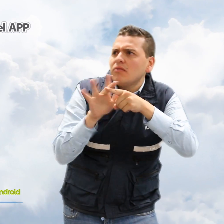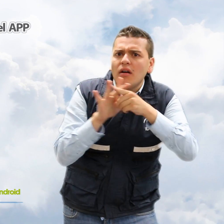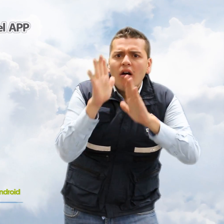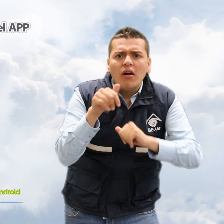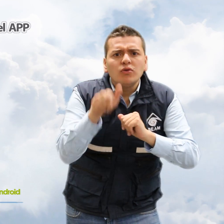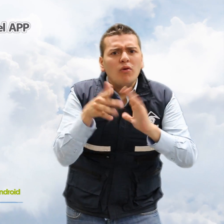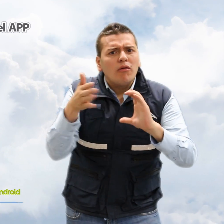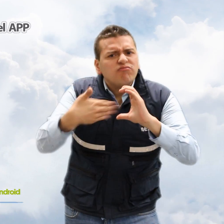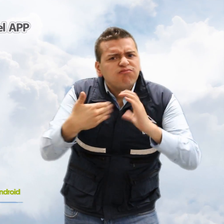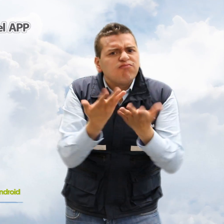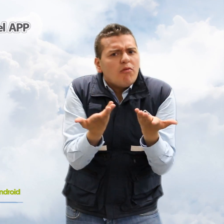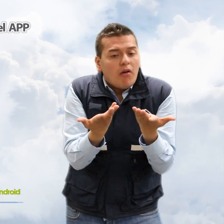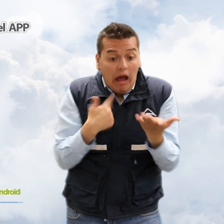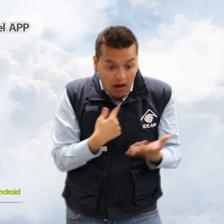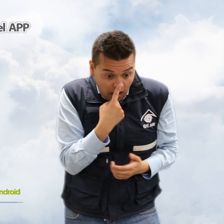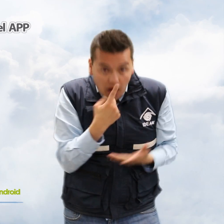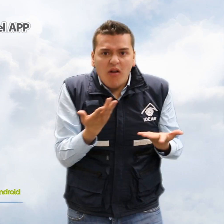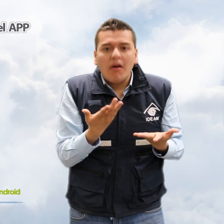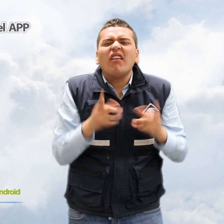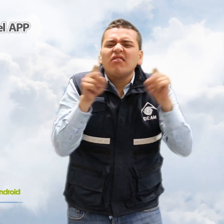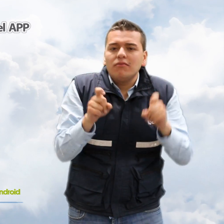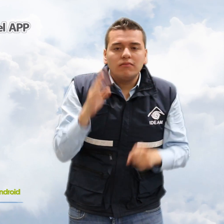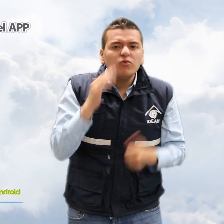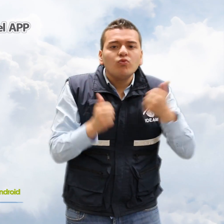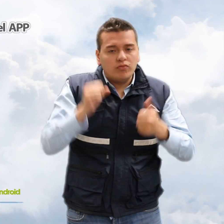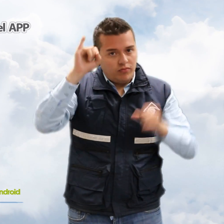disponible para dispositivos móviles iPhone y Android.